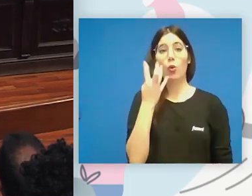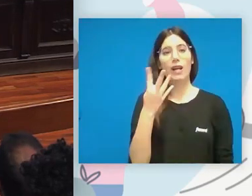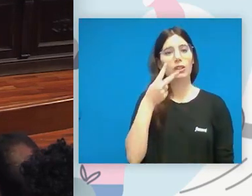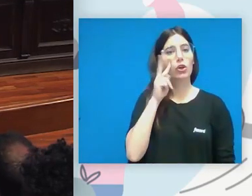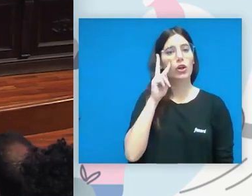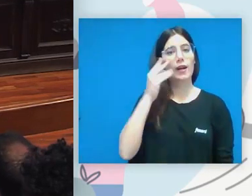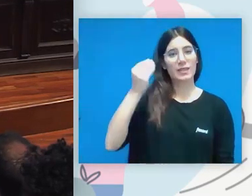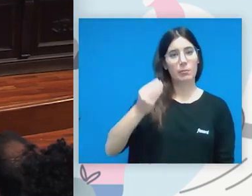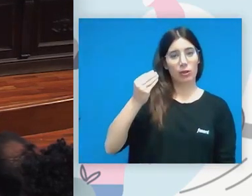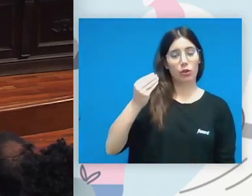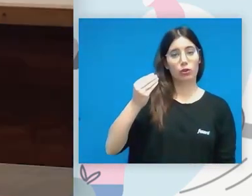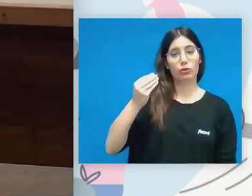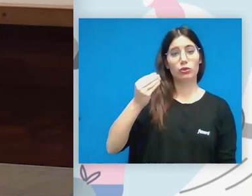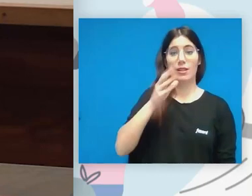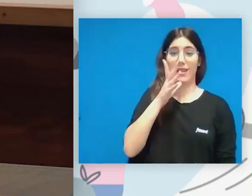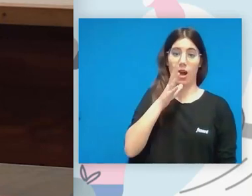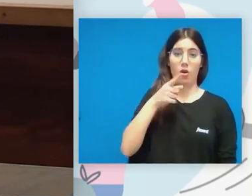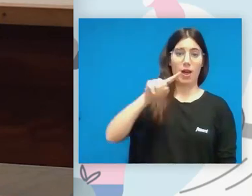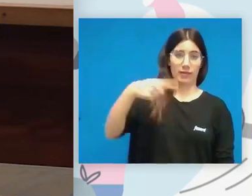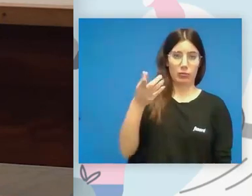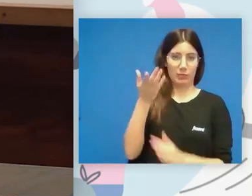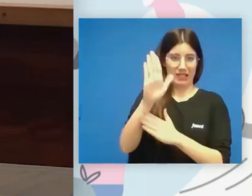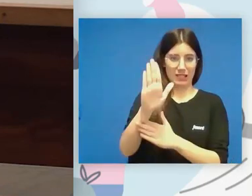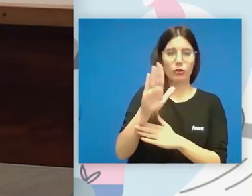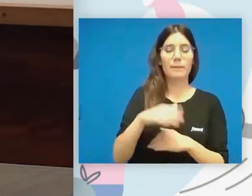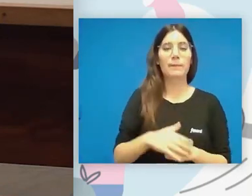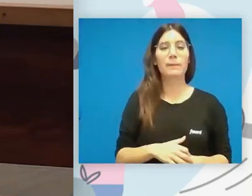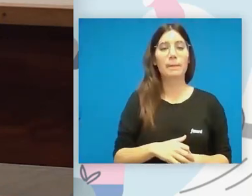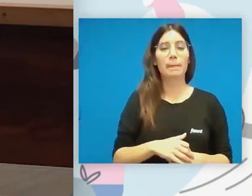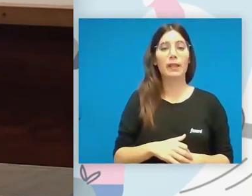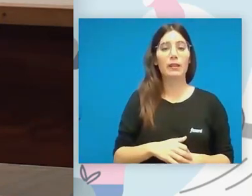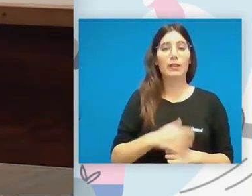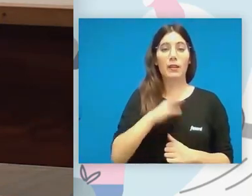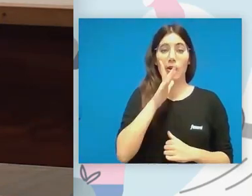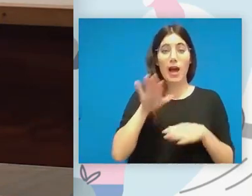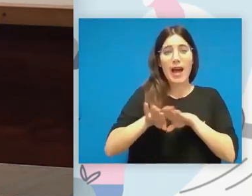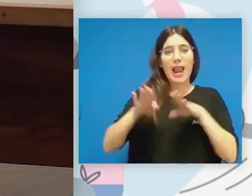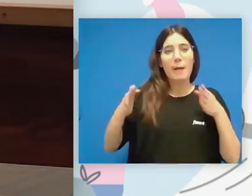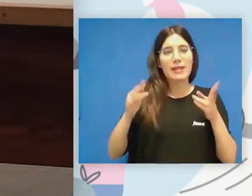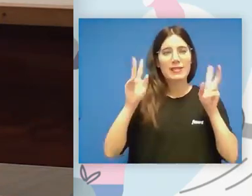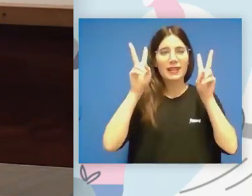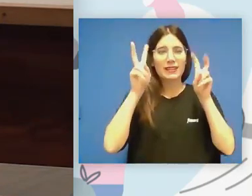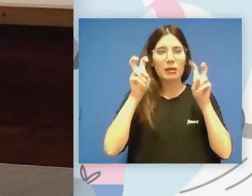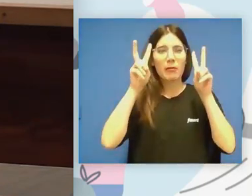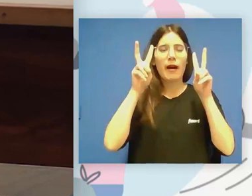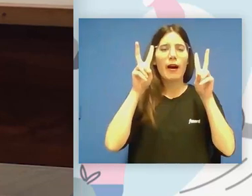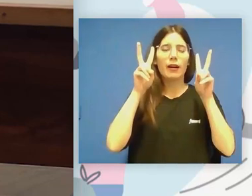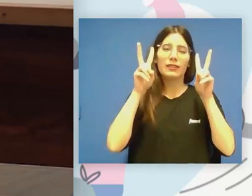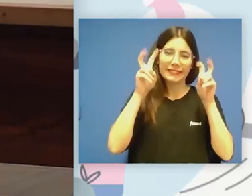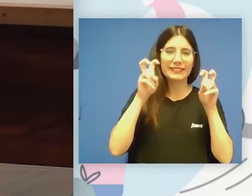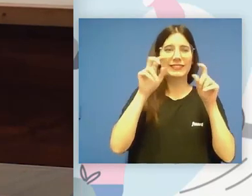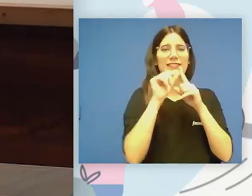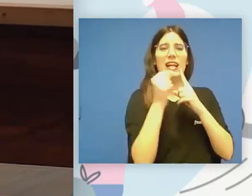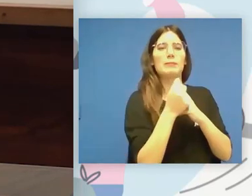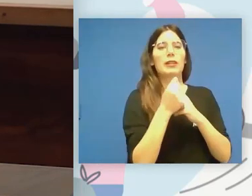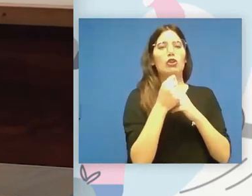que a continuación voy a presentar. La mesa es sobre aspectos legislativos y